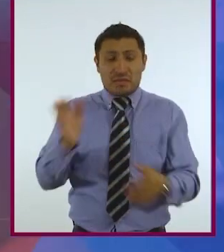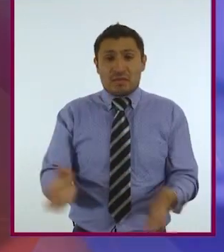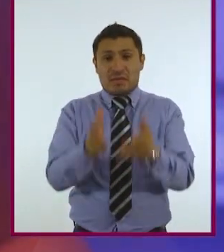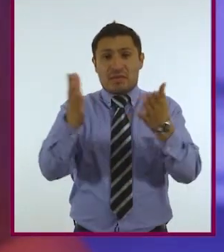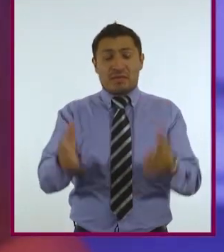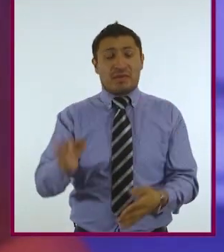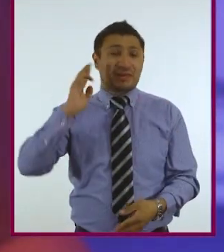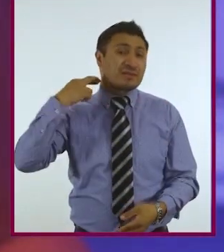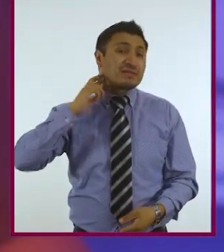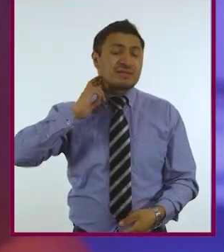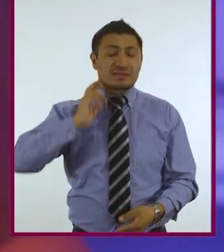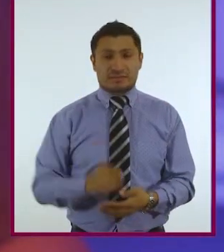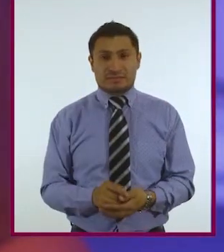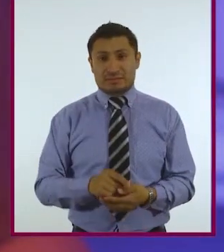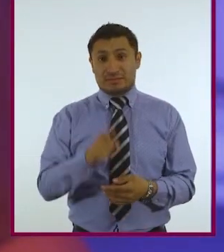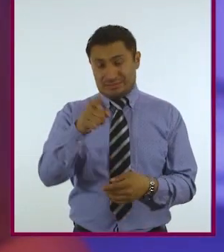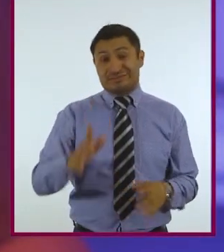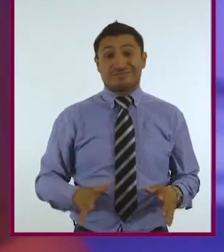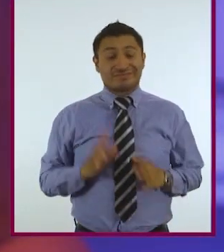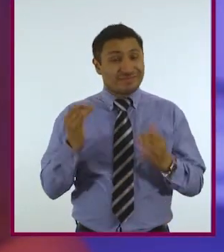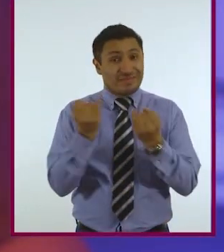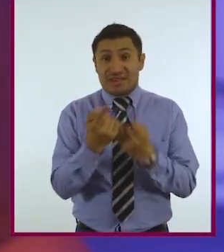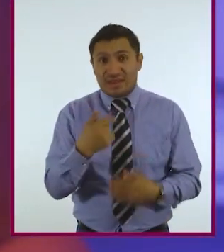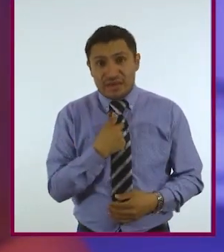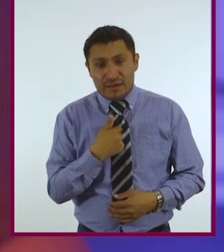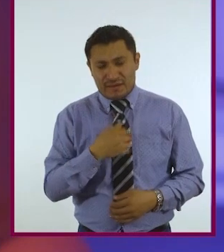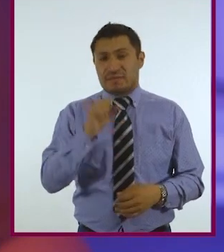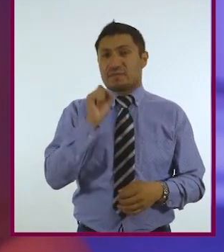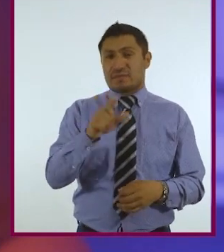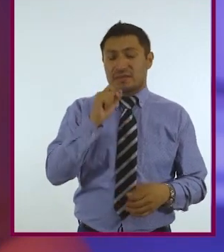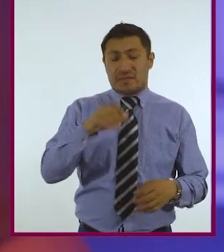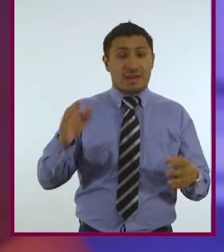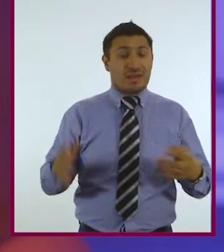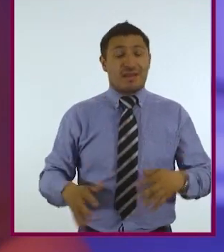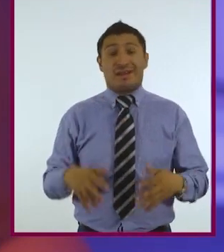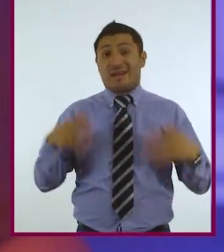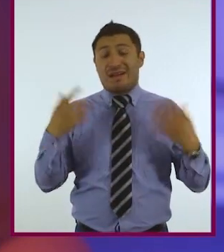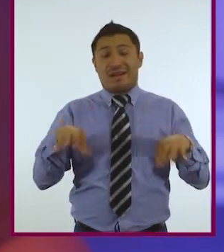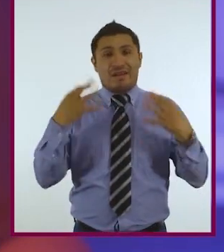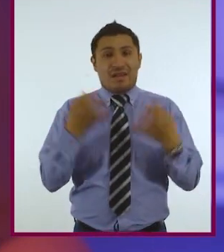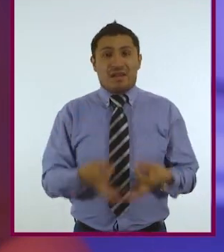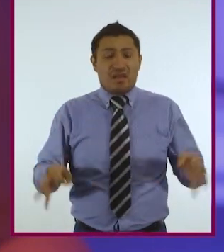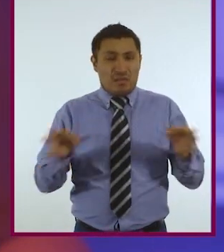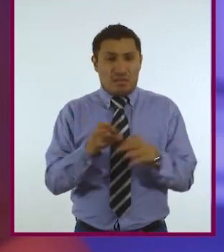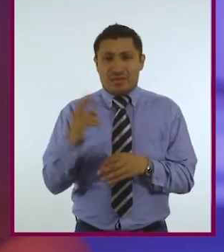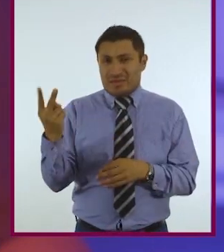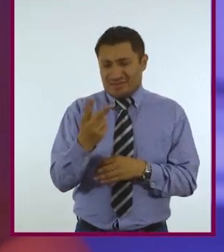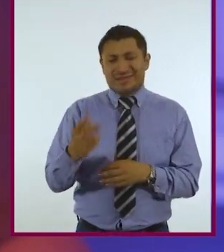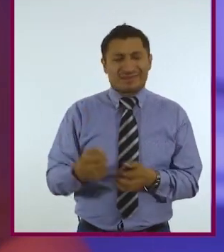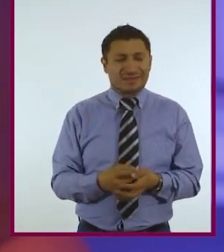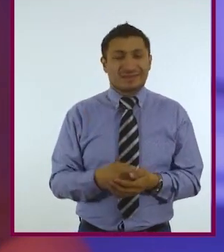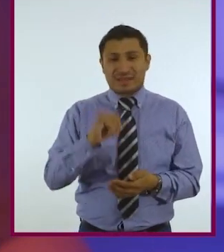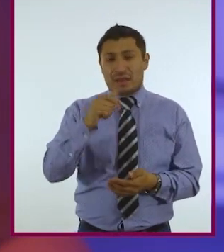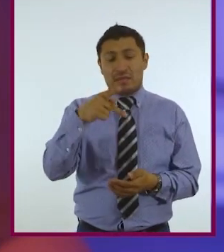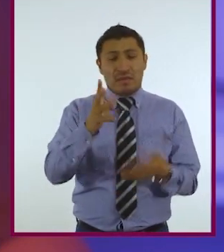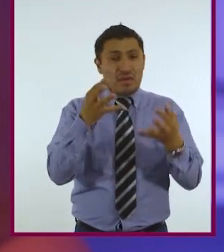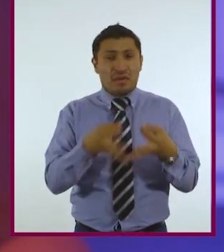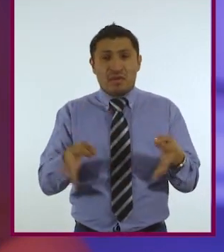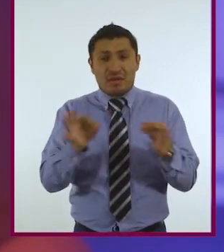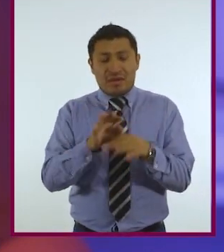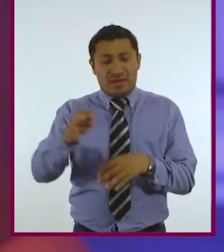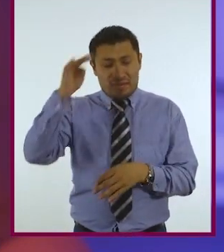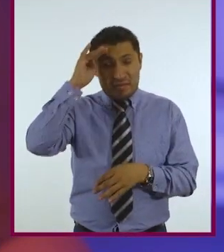¿Qué tal? ¿Les impactó igual que a mí? Además de lo extraordinario de las cualidades de Neil Harbison y Moon Rivas, es importante